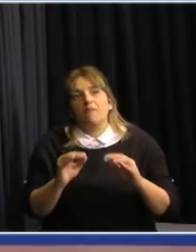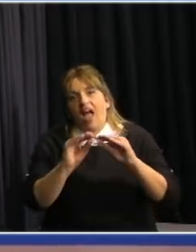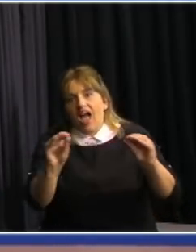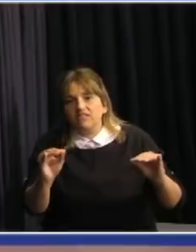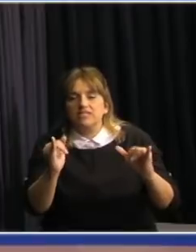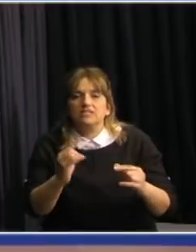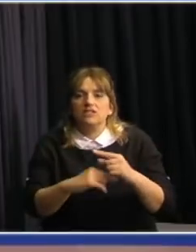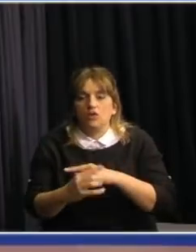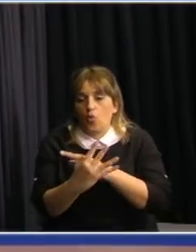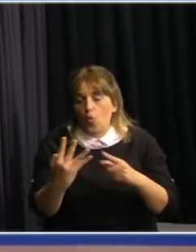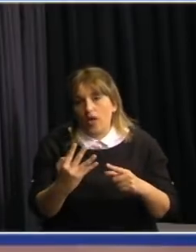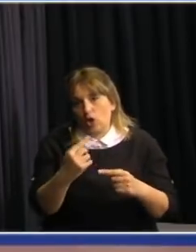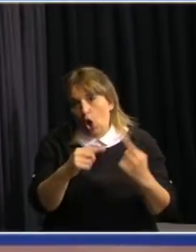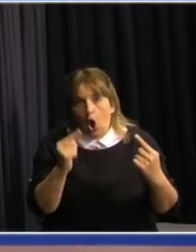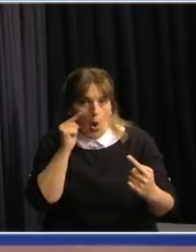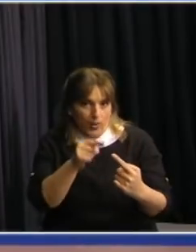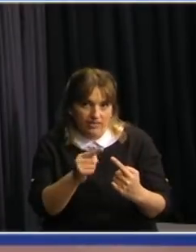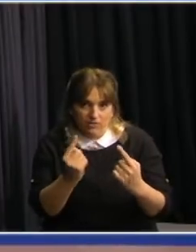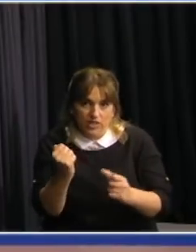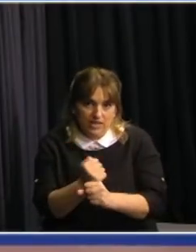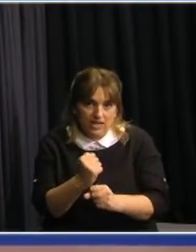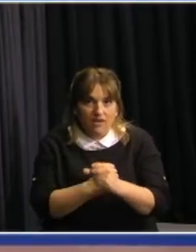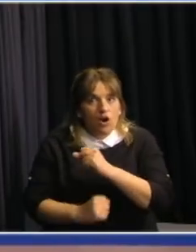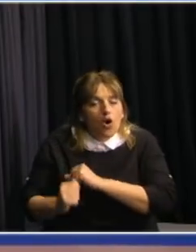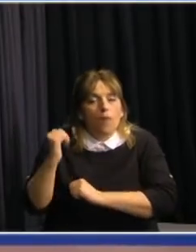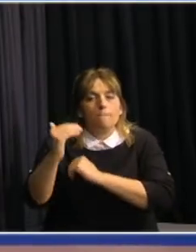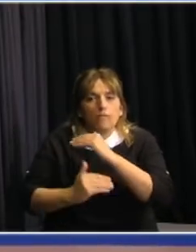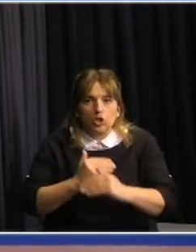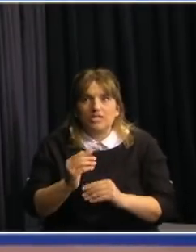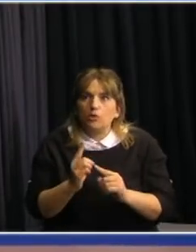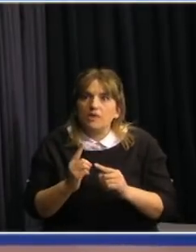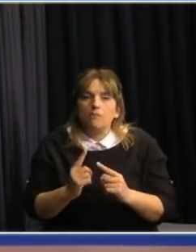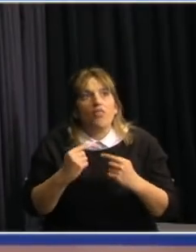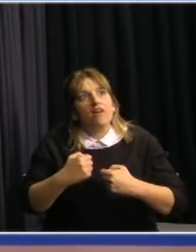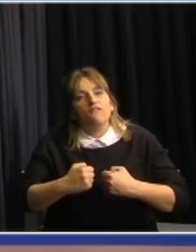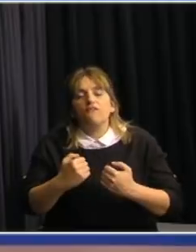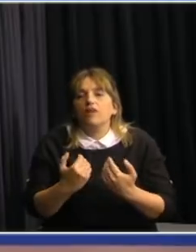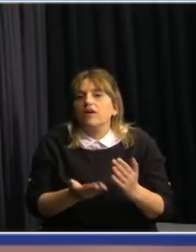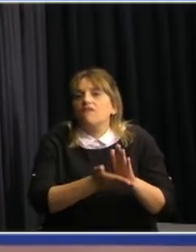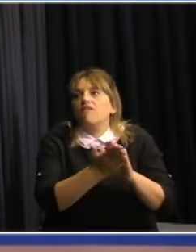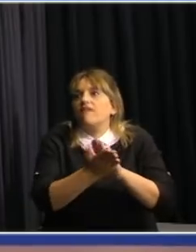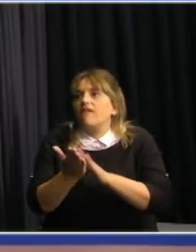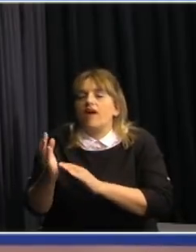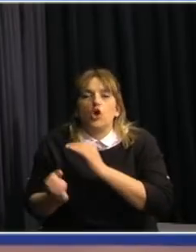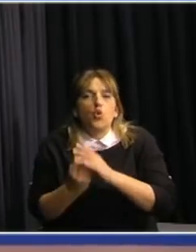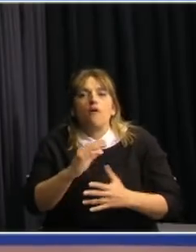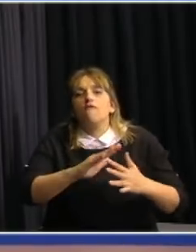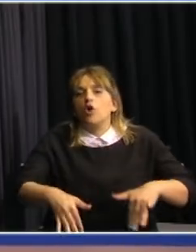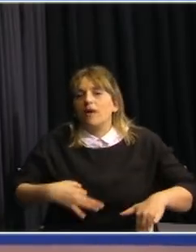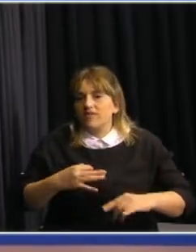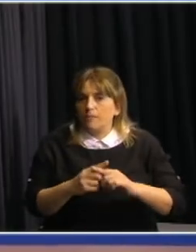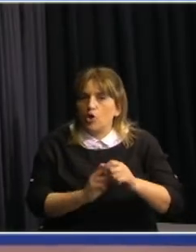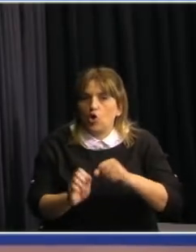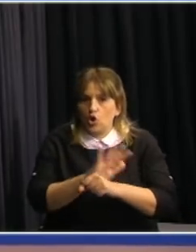los cuatro principios de trabajo del GACH en el proceso de desconfinamiento, en la transición hacia la nueva normalidad, que son los principios de